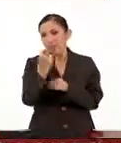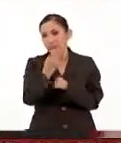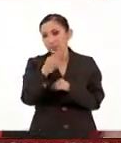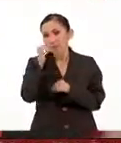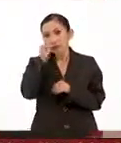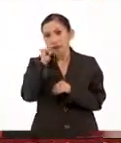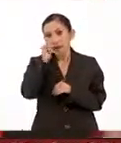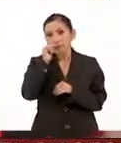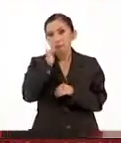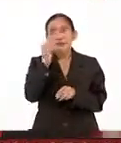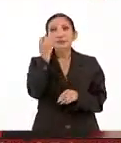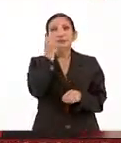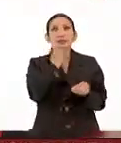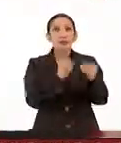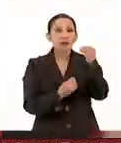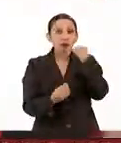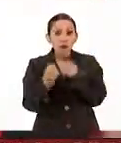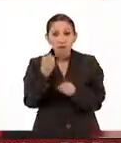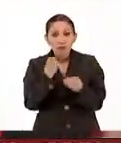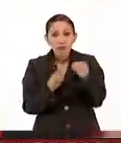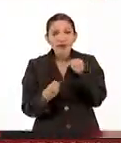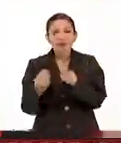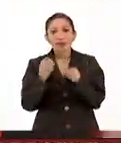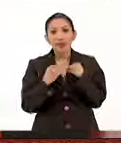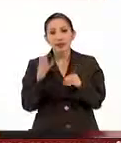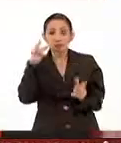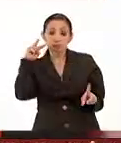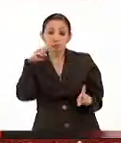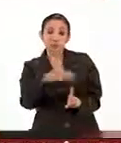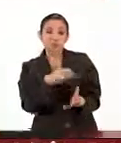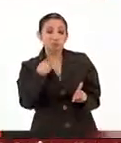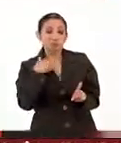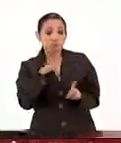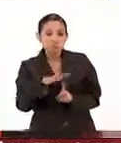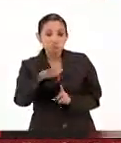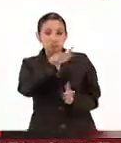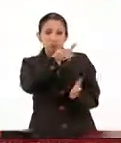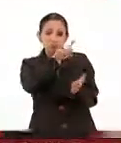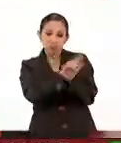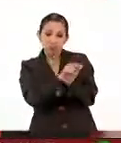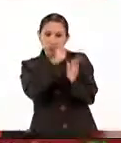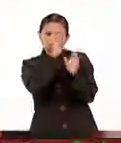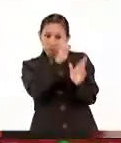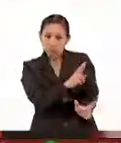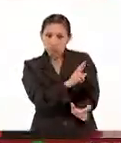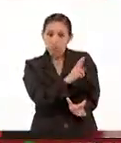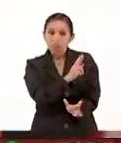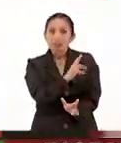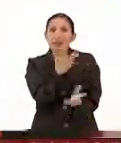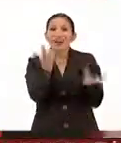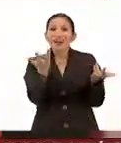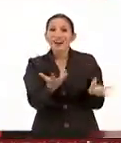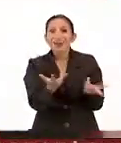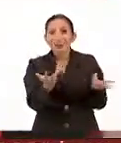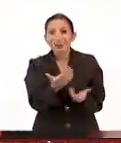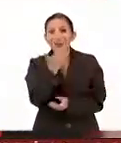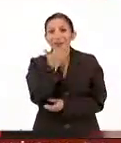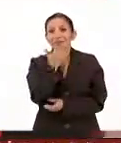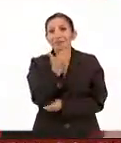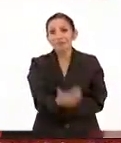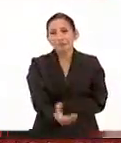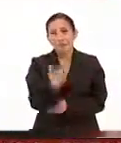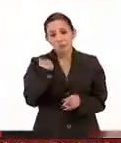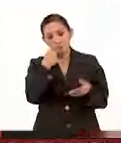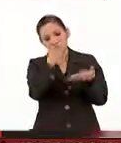continuamente alimentos que desde el punto de vista de un marco legal logren tener, digamos,